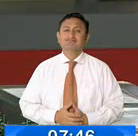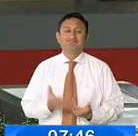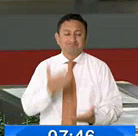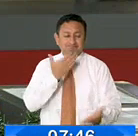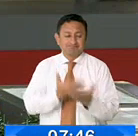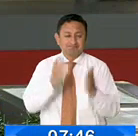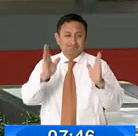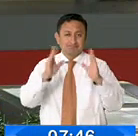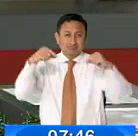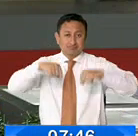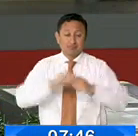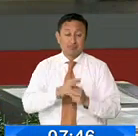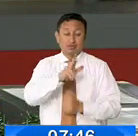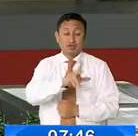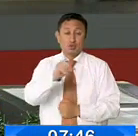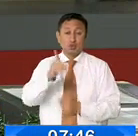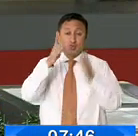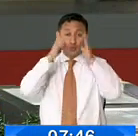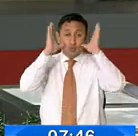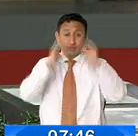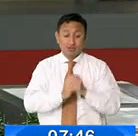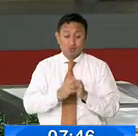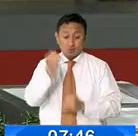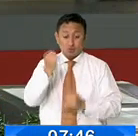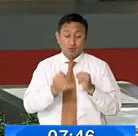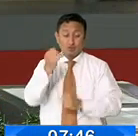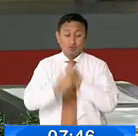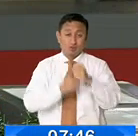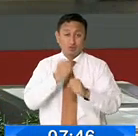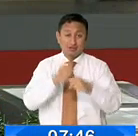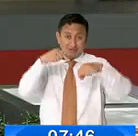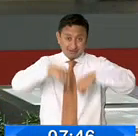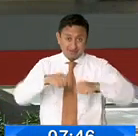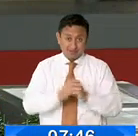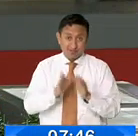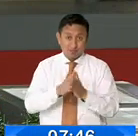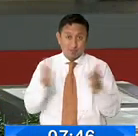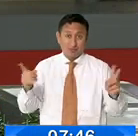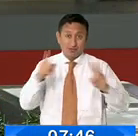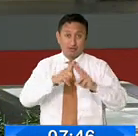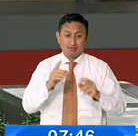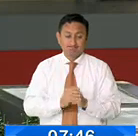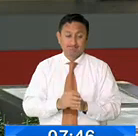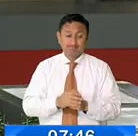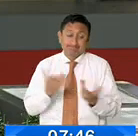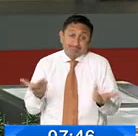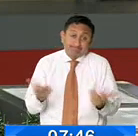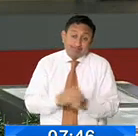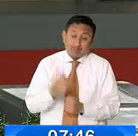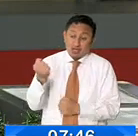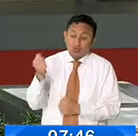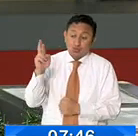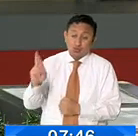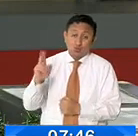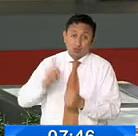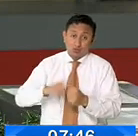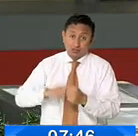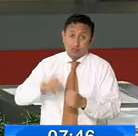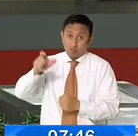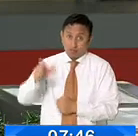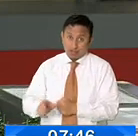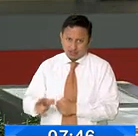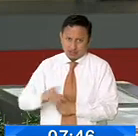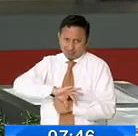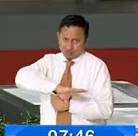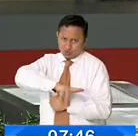Gracias por acompañarnos hoy, 31 de diciembre, emisión final de este año del Comercio TV. Y en el sur de Quito, los denominados sacapintados, o sea, los delincuentes